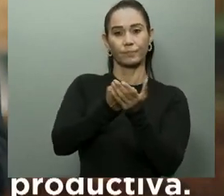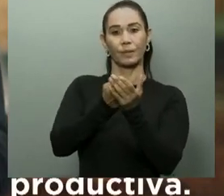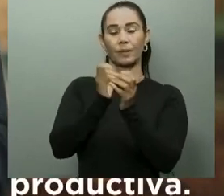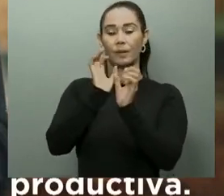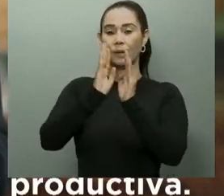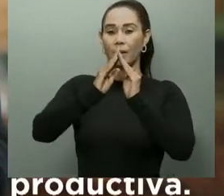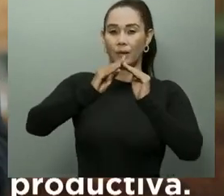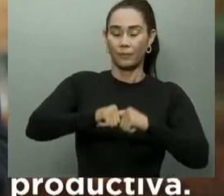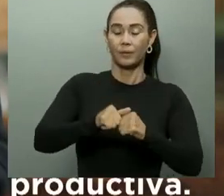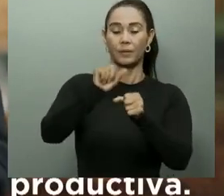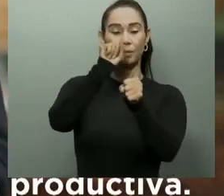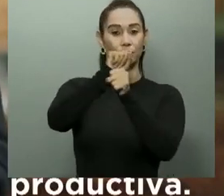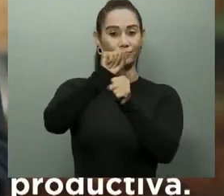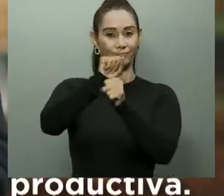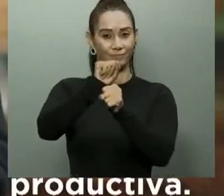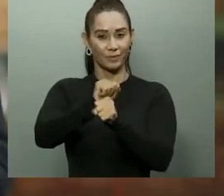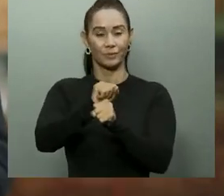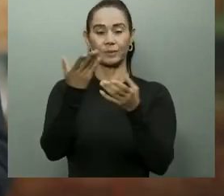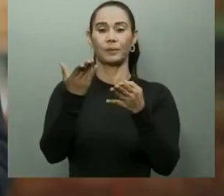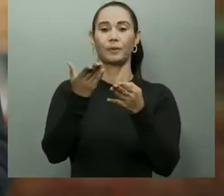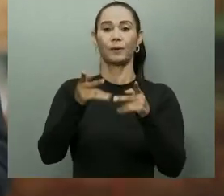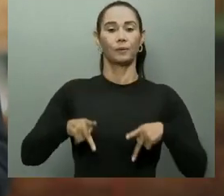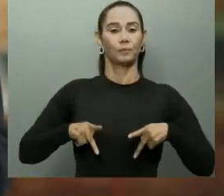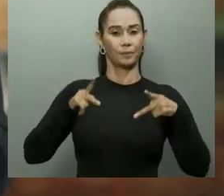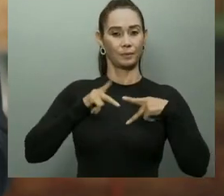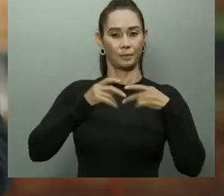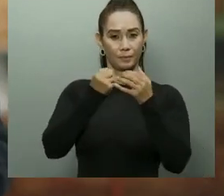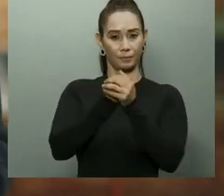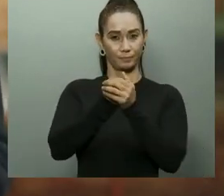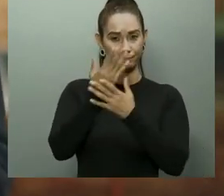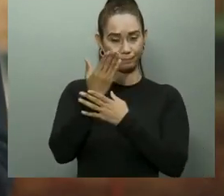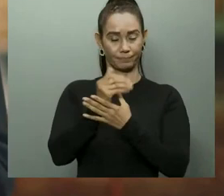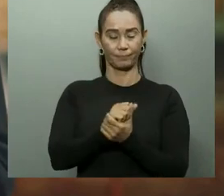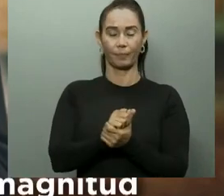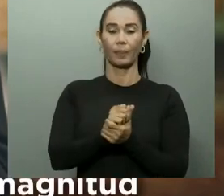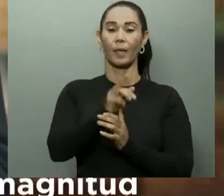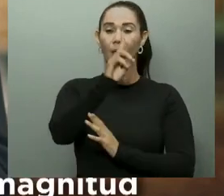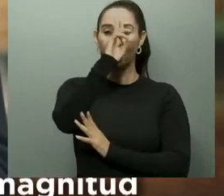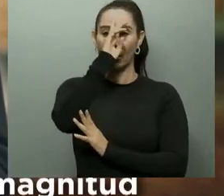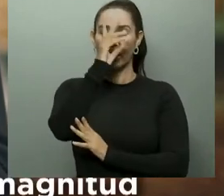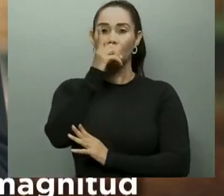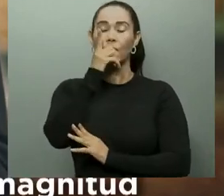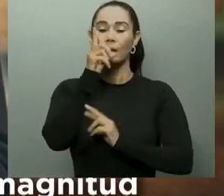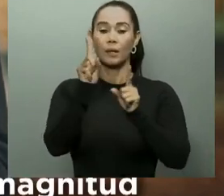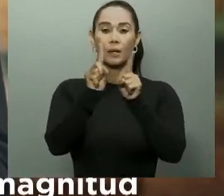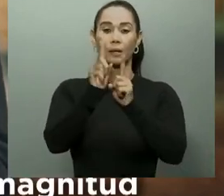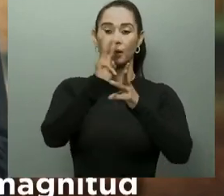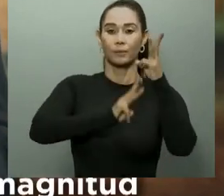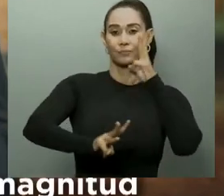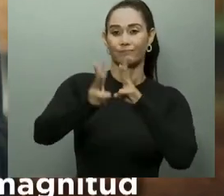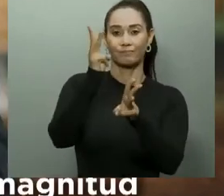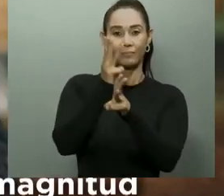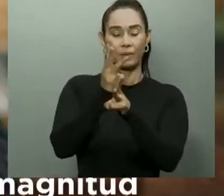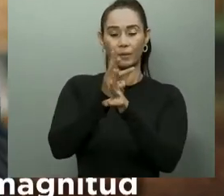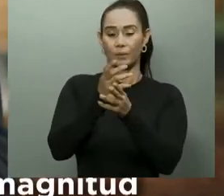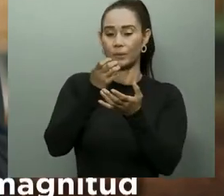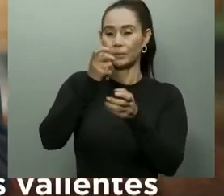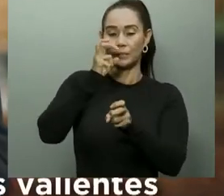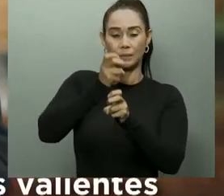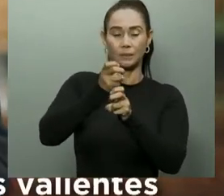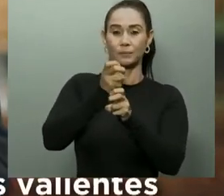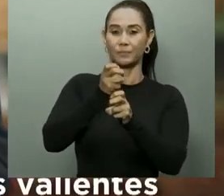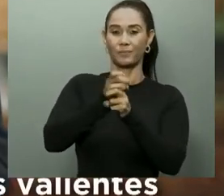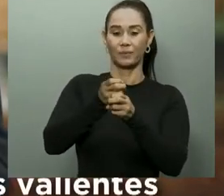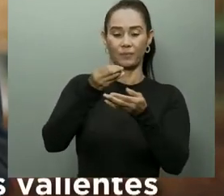cimientos de nuestra propia estructura productiva. Nuestro país y el mundo vivían una crisis económica de enorme magnitud